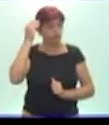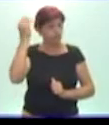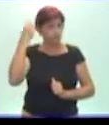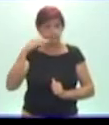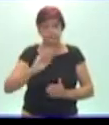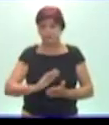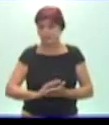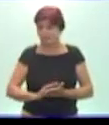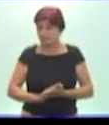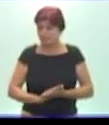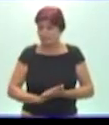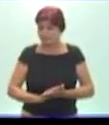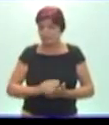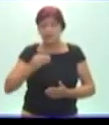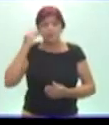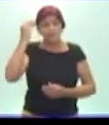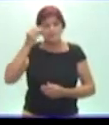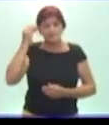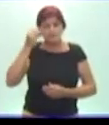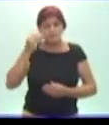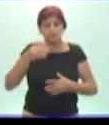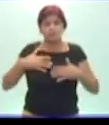las consideran alteraciones.